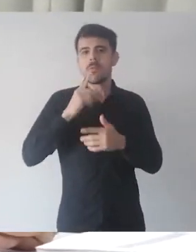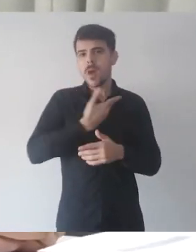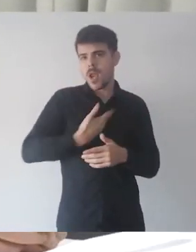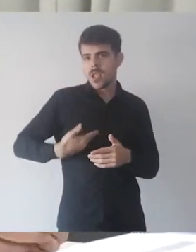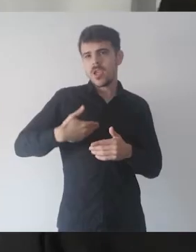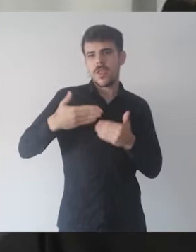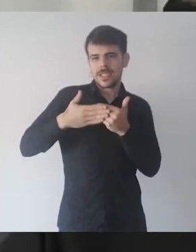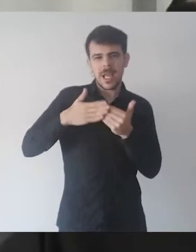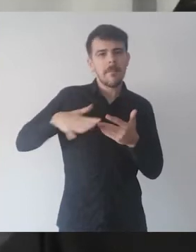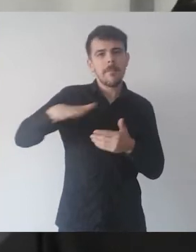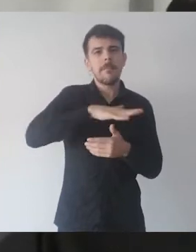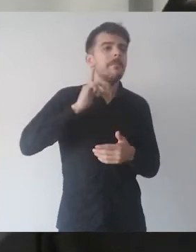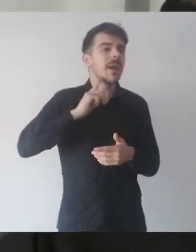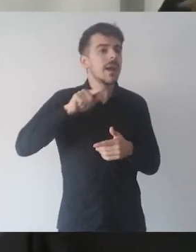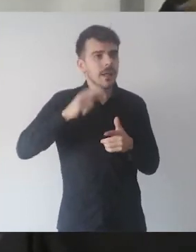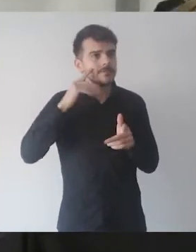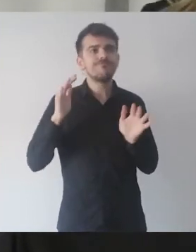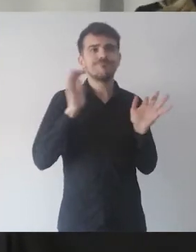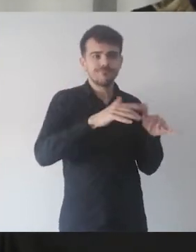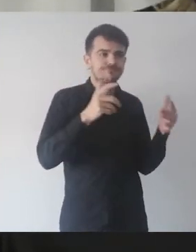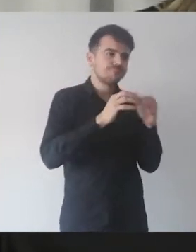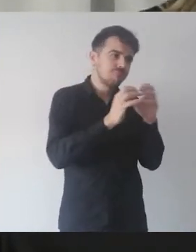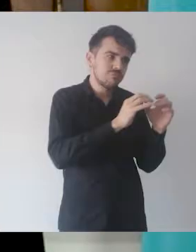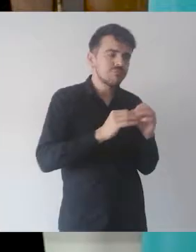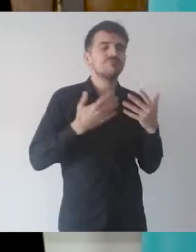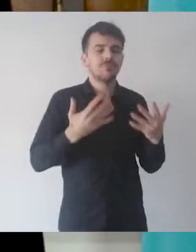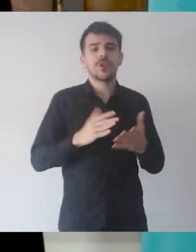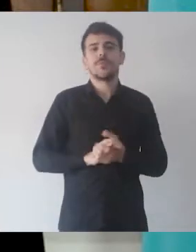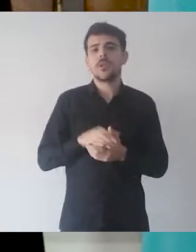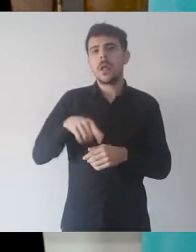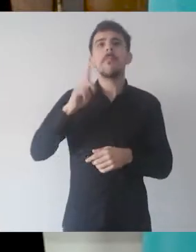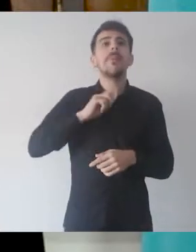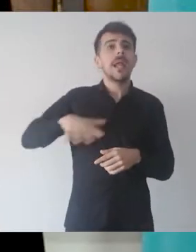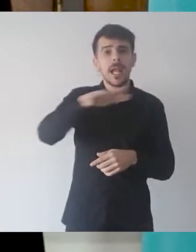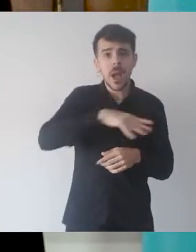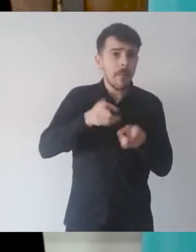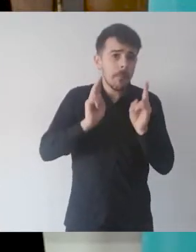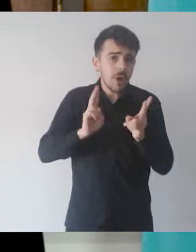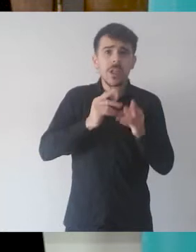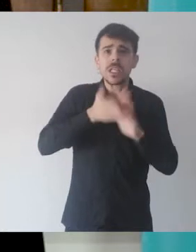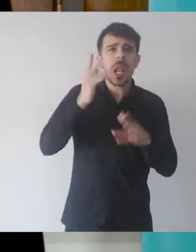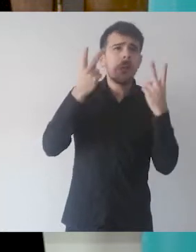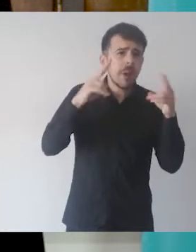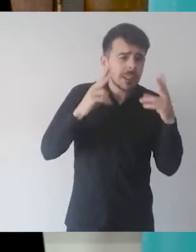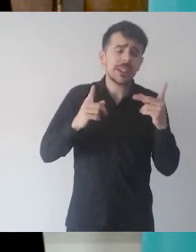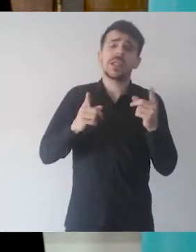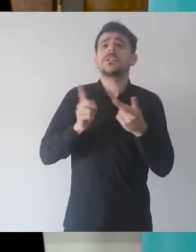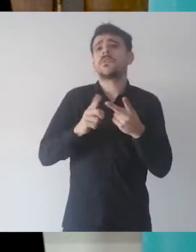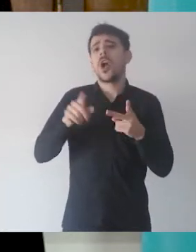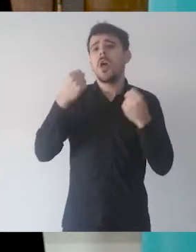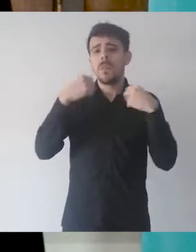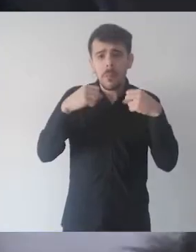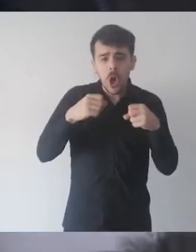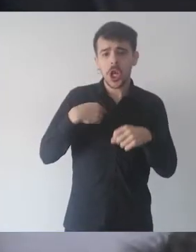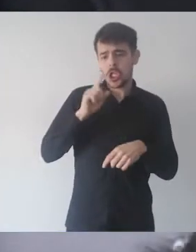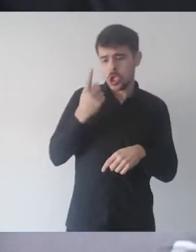las actividades recreativas de salida de esparcimiento, las actividades físicas y deportivas, incluyendo las individuales